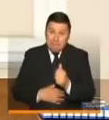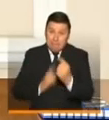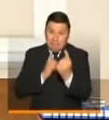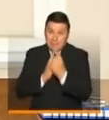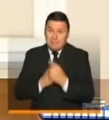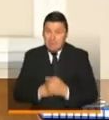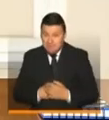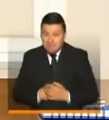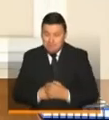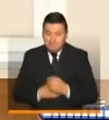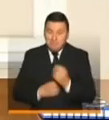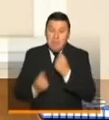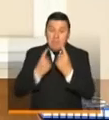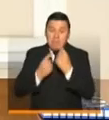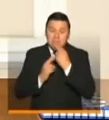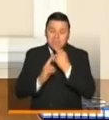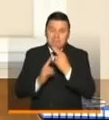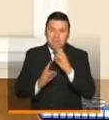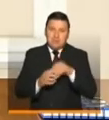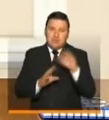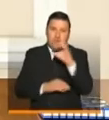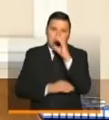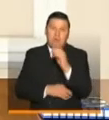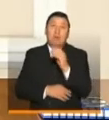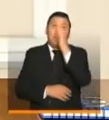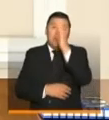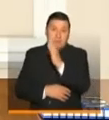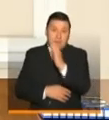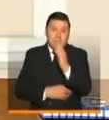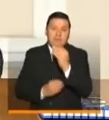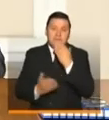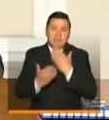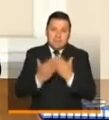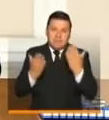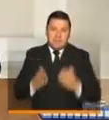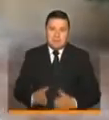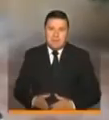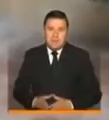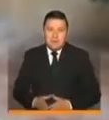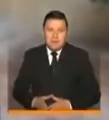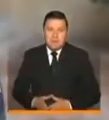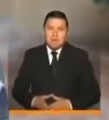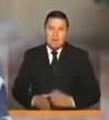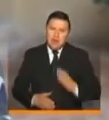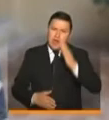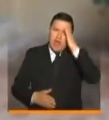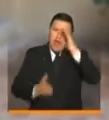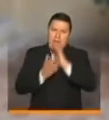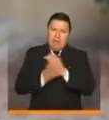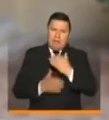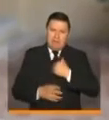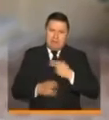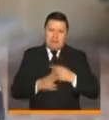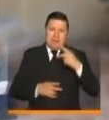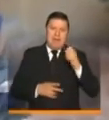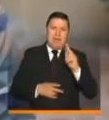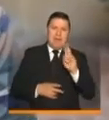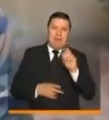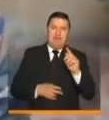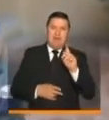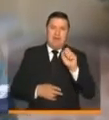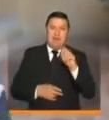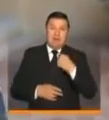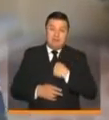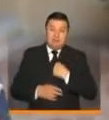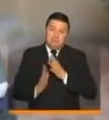estaremos respondiendo preguntas de los colombianos. Que Dios los bendiga. Muchísimas gracias. ¿Qué tal, amigo Cartagenaero? Soy Kevin Flores. Con mucho cariño vengo a